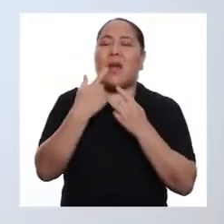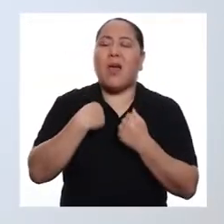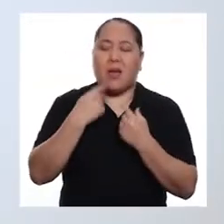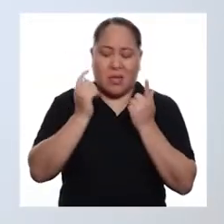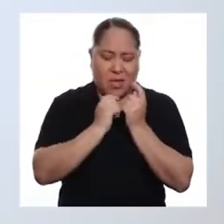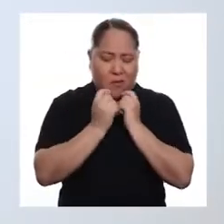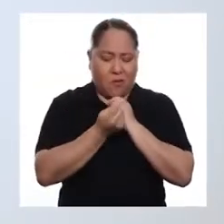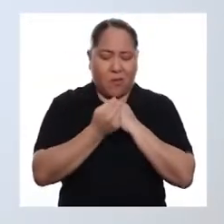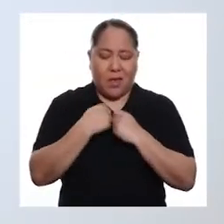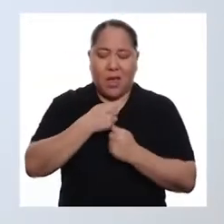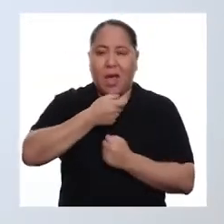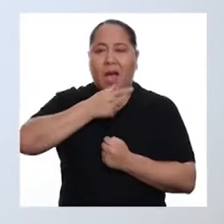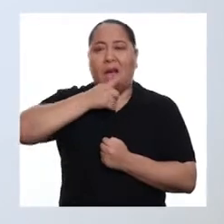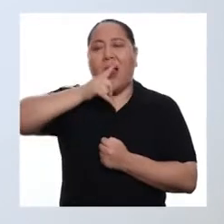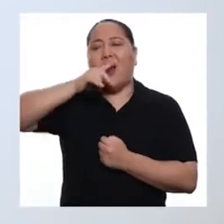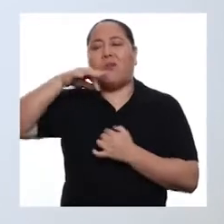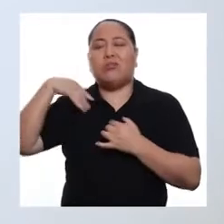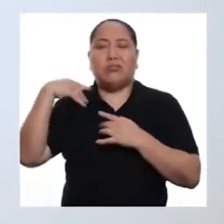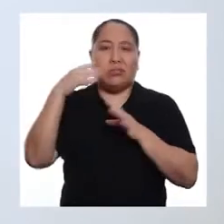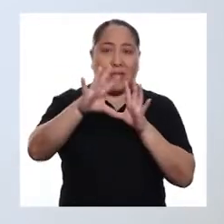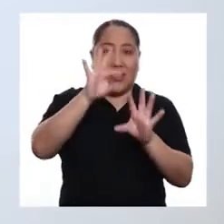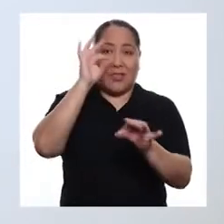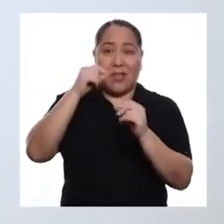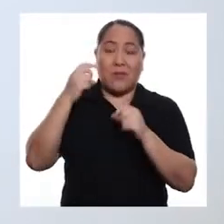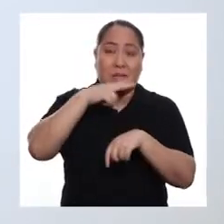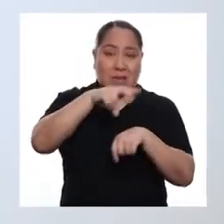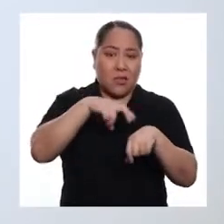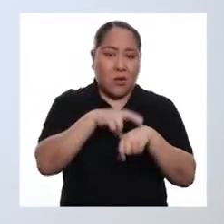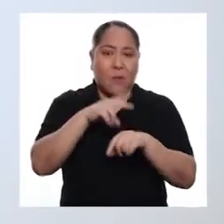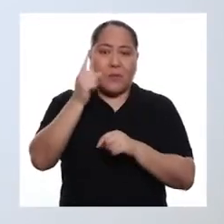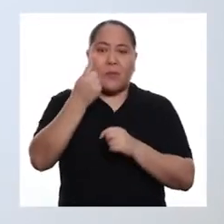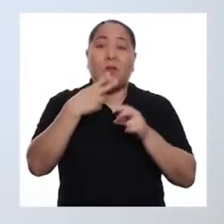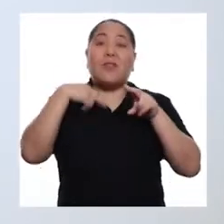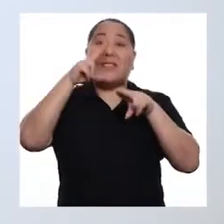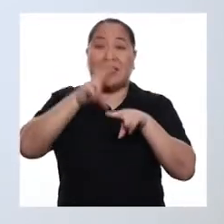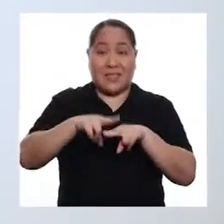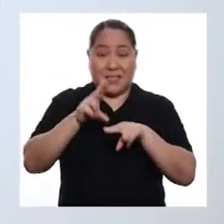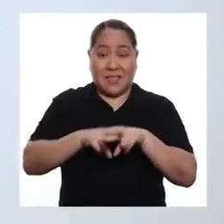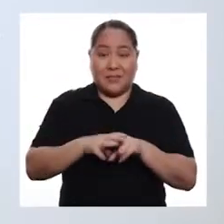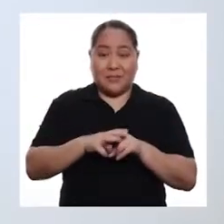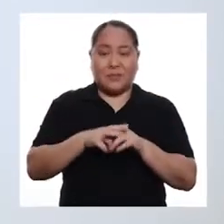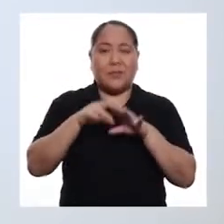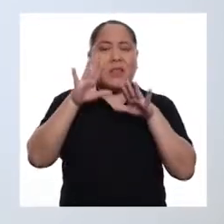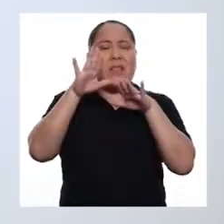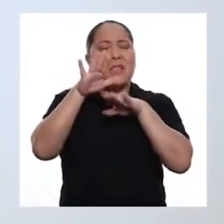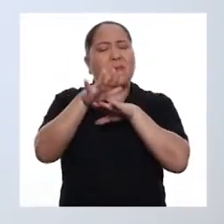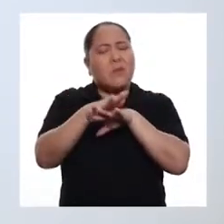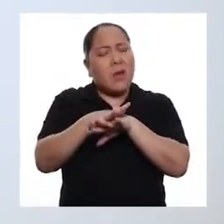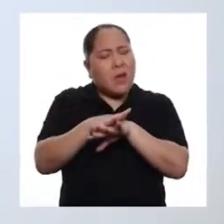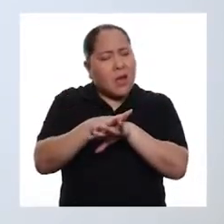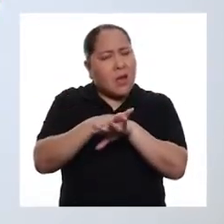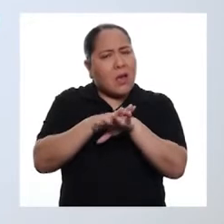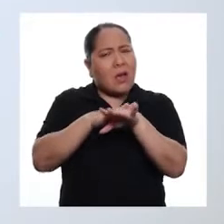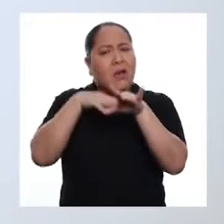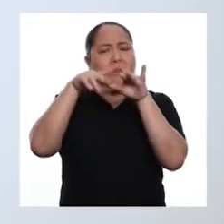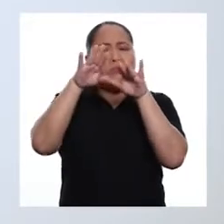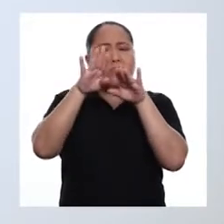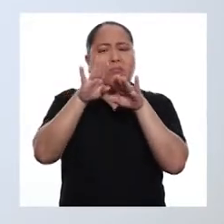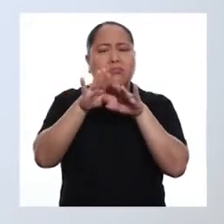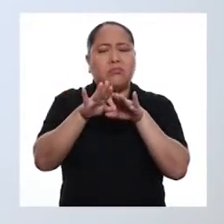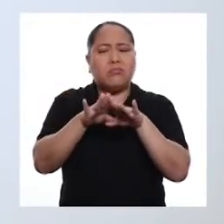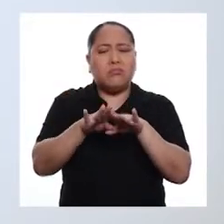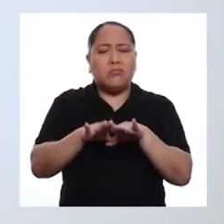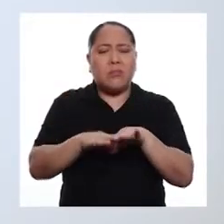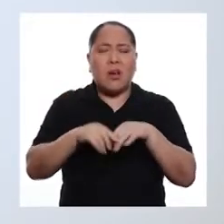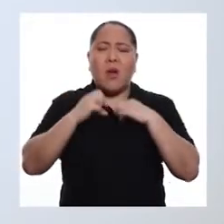agua. El agua que encontramos en la naturaleza. Primero, nos vamos a sentar. Lo hacemos con calma, como si